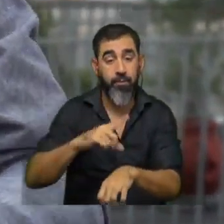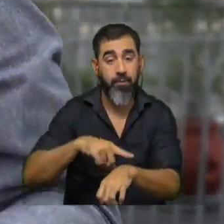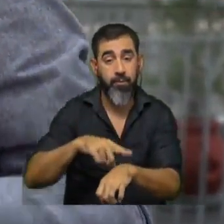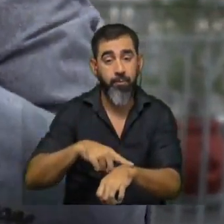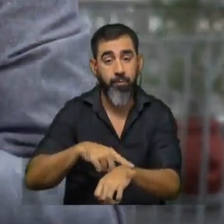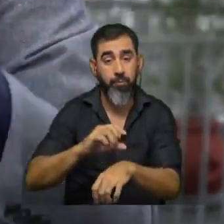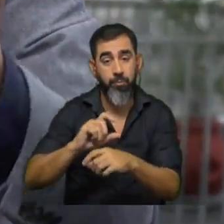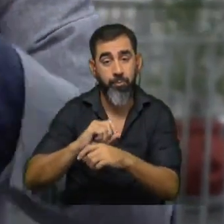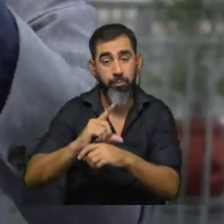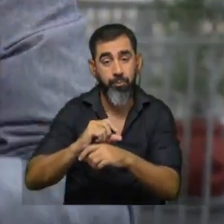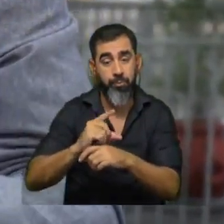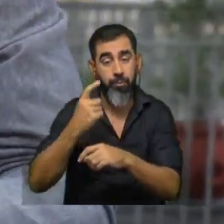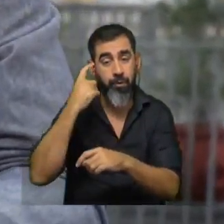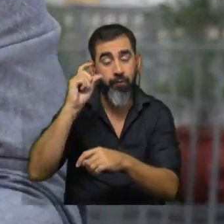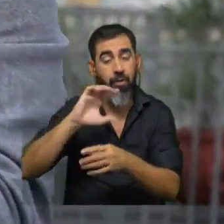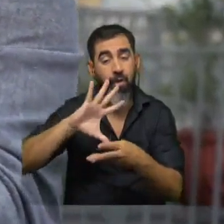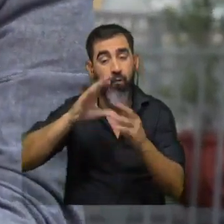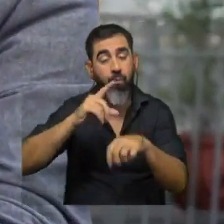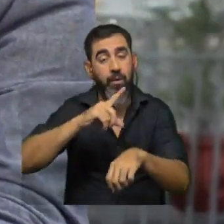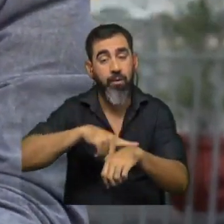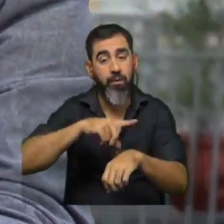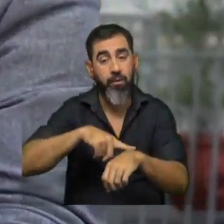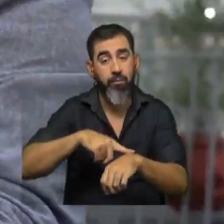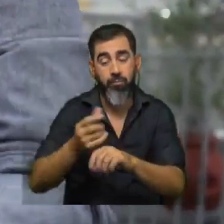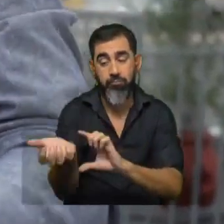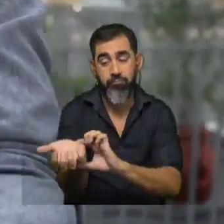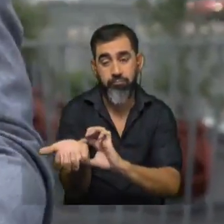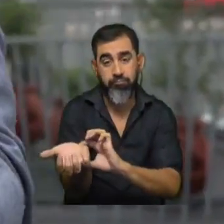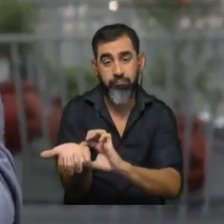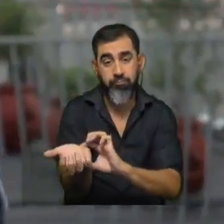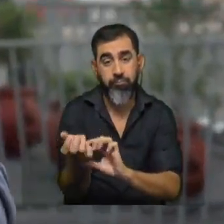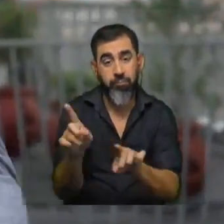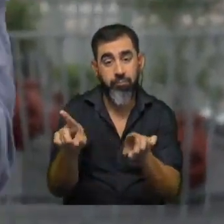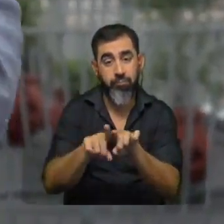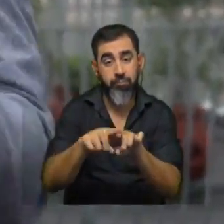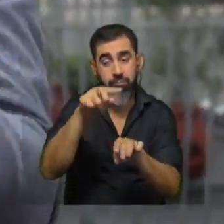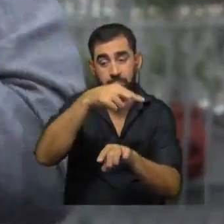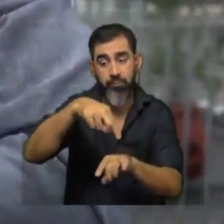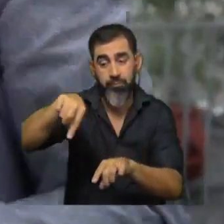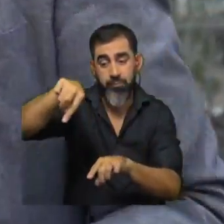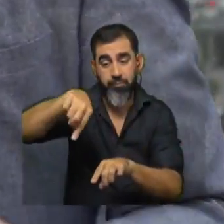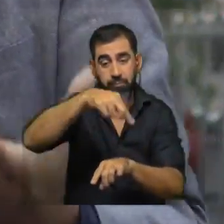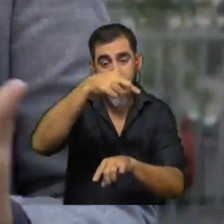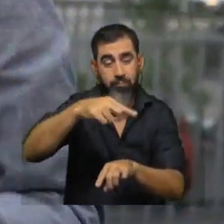inventar una forma de medir el tiempo que permitía medir el pulso usando un péndulo o sea invirtió digamos la idea